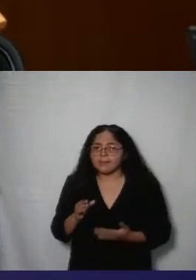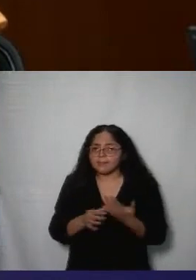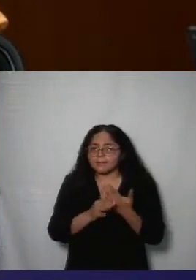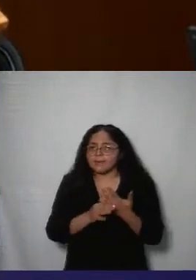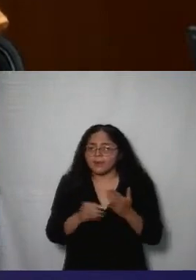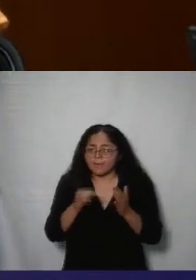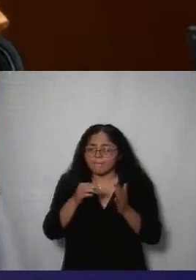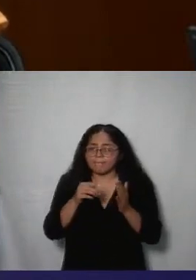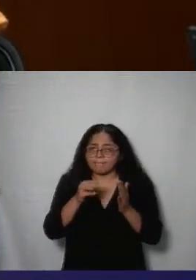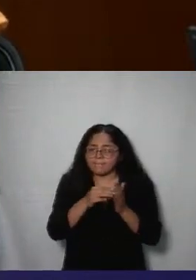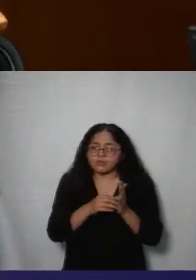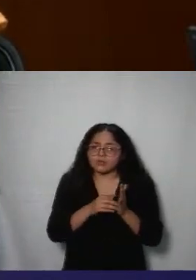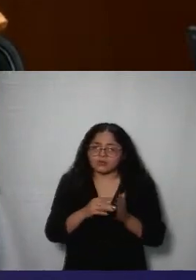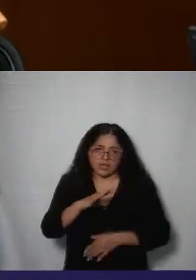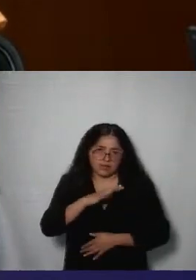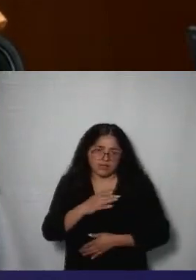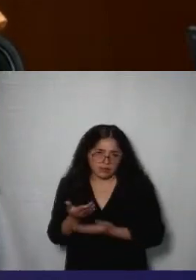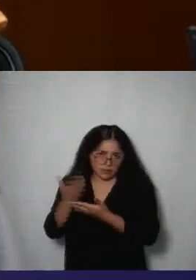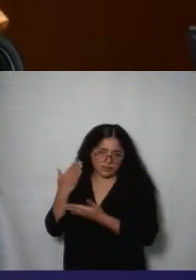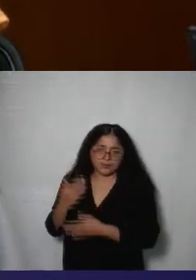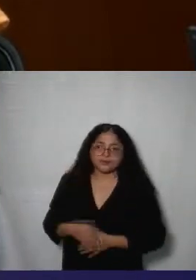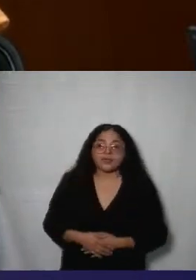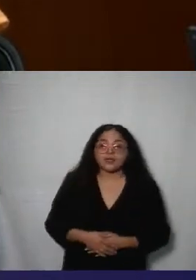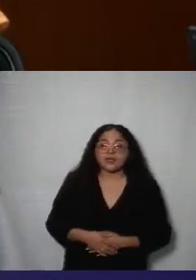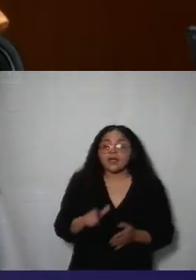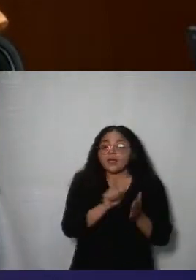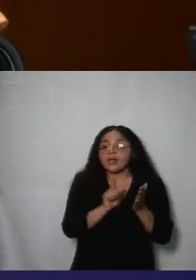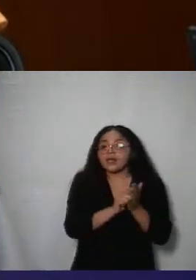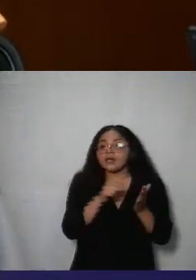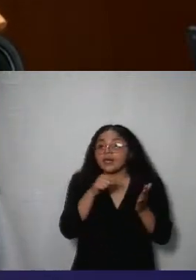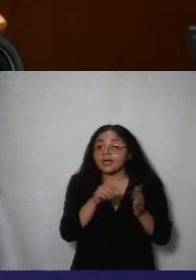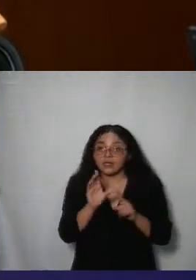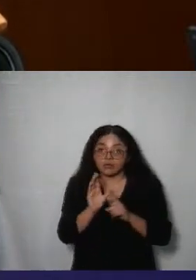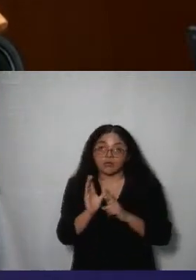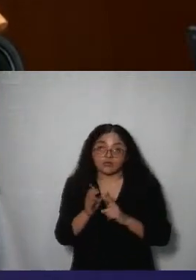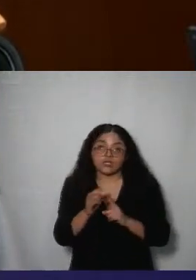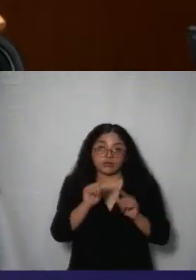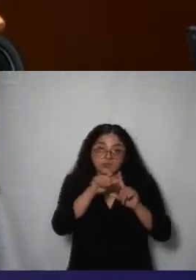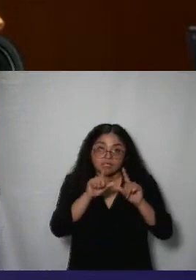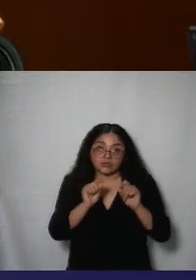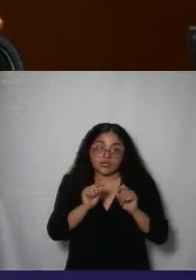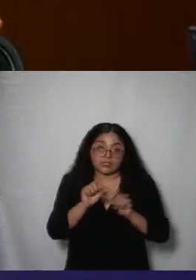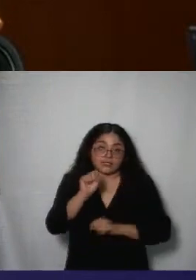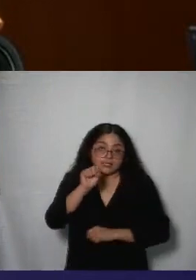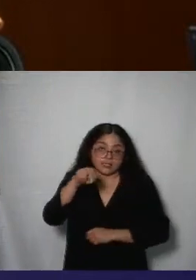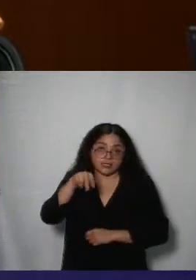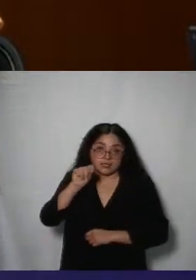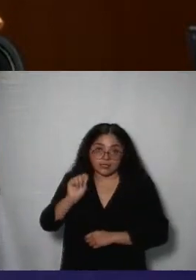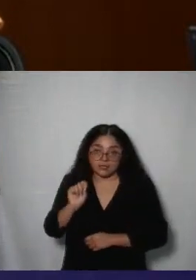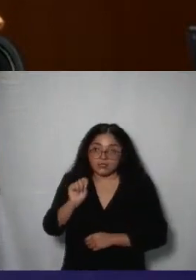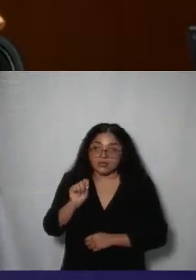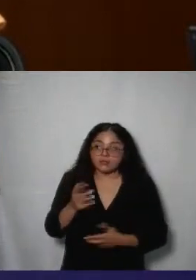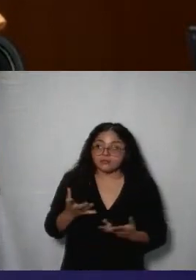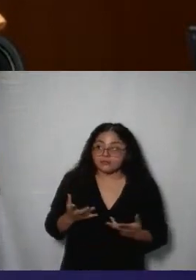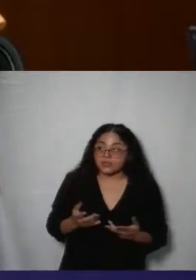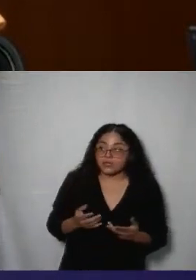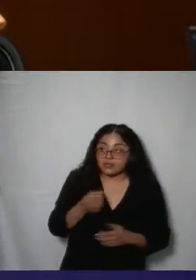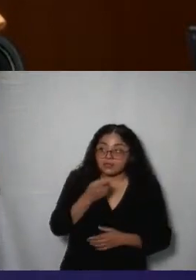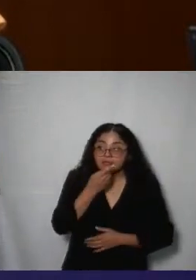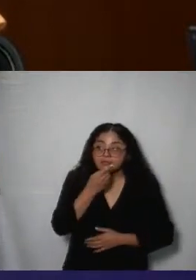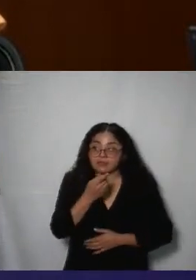previamente establecidas los lineamientos emitidos por el consejo nacional del sistema nacional de transparencia